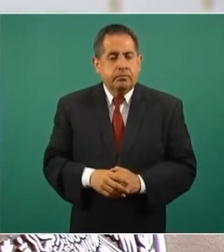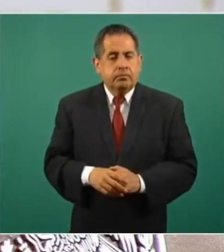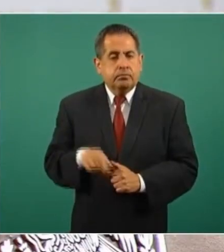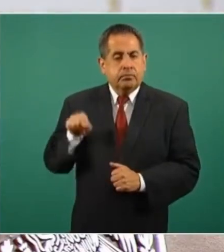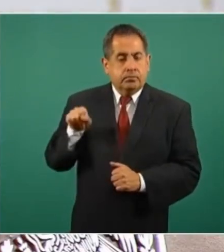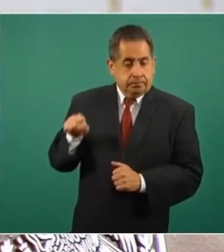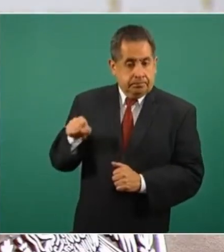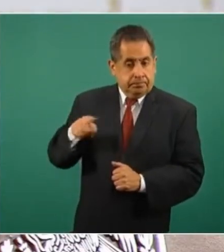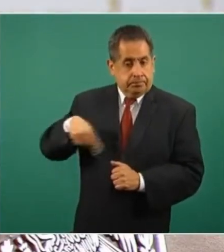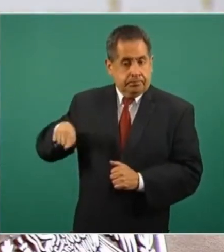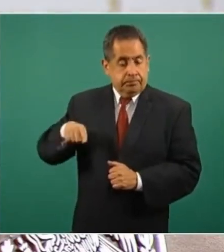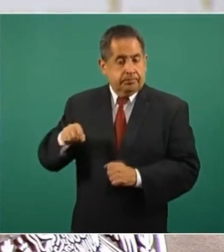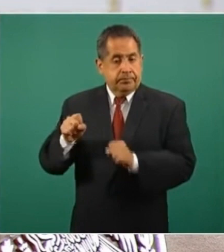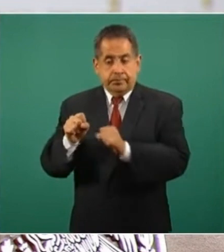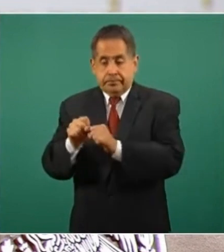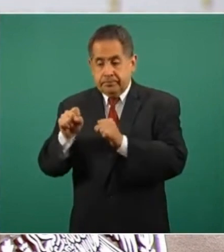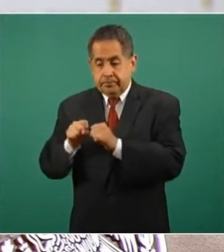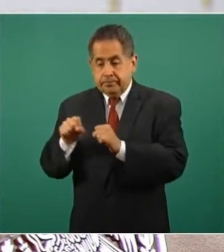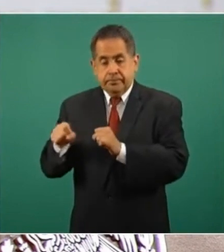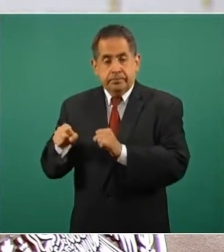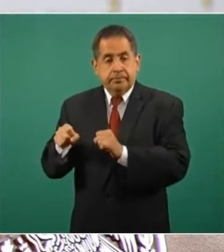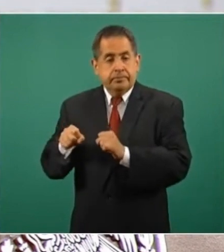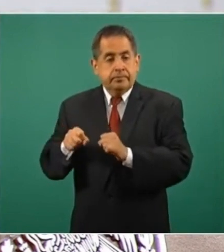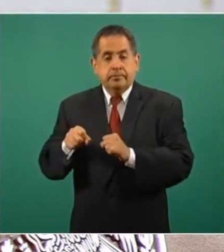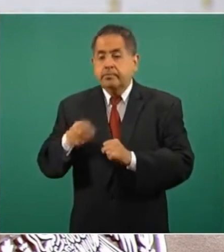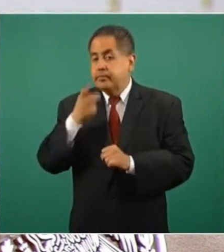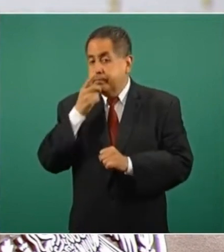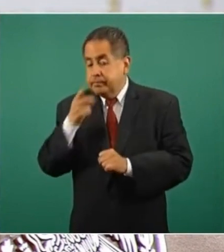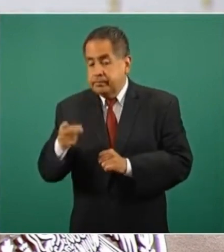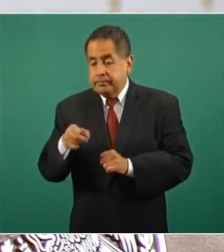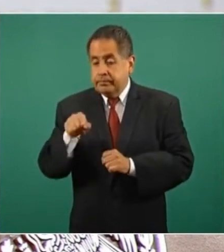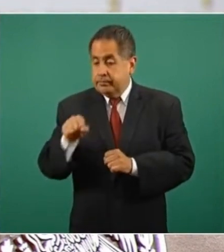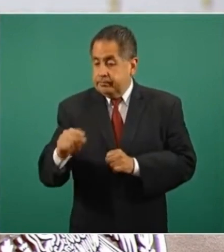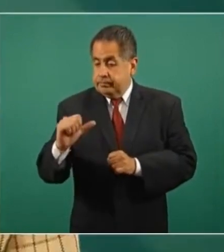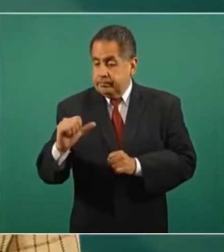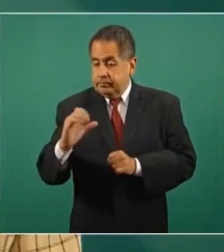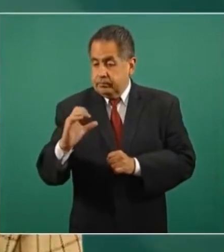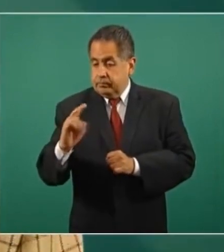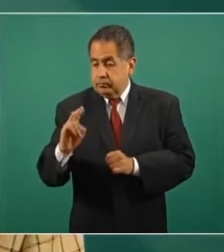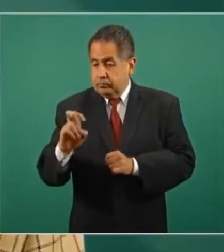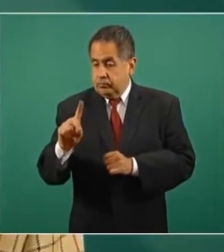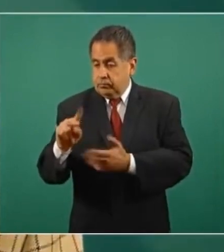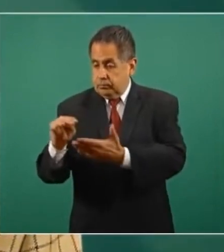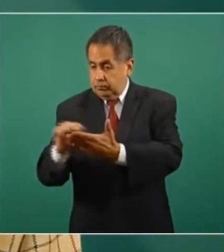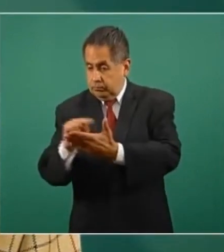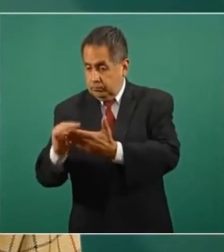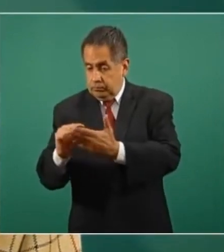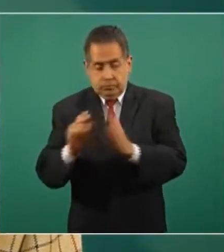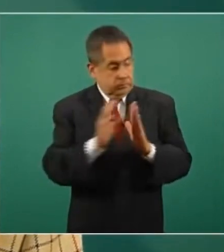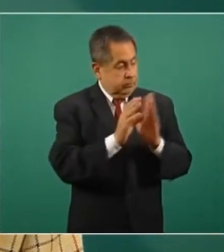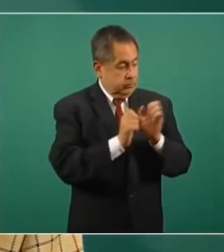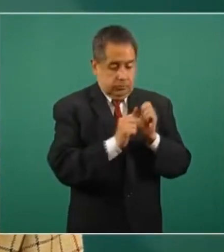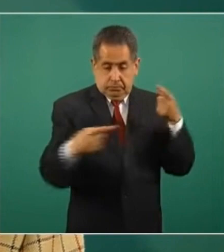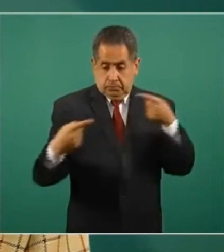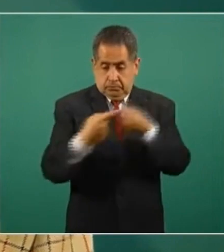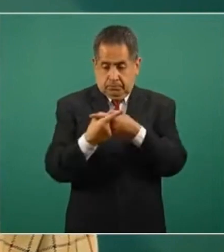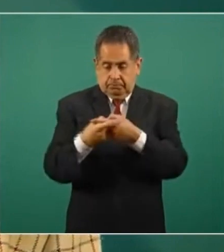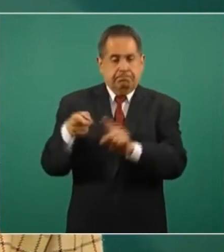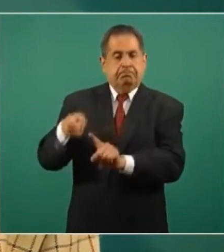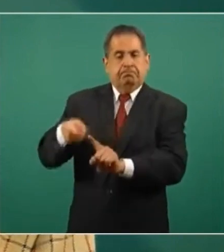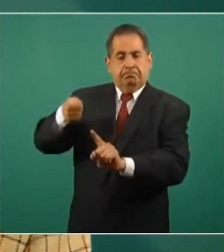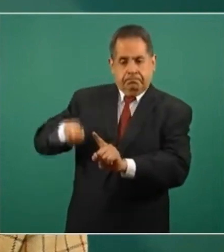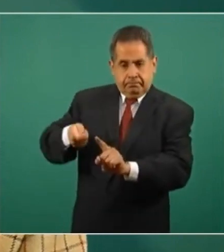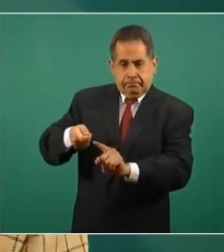sobre la constitucionalidad de un acuerdo que es muy